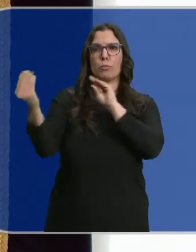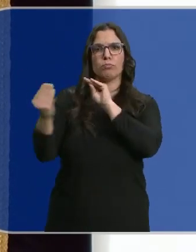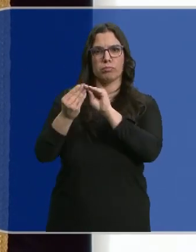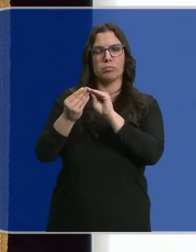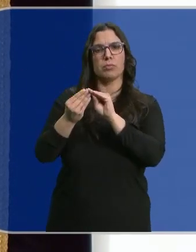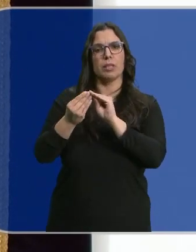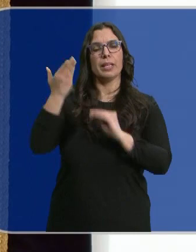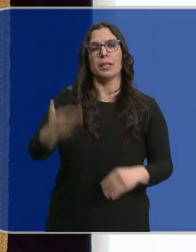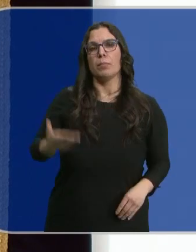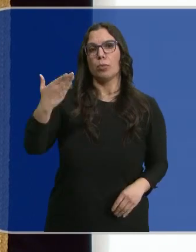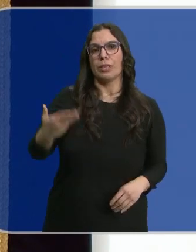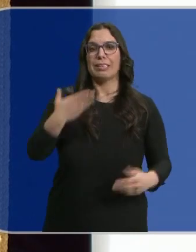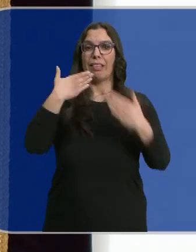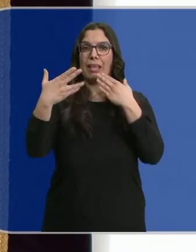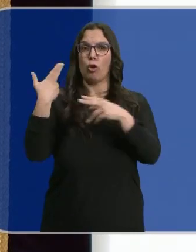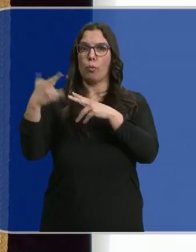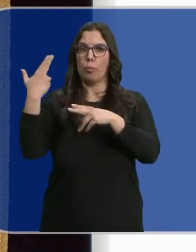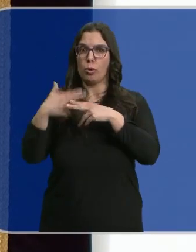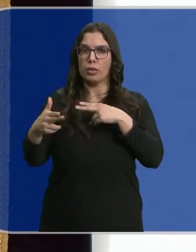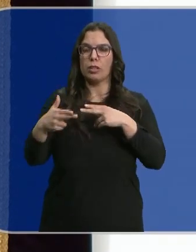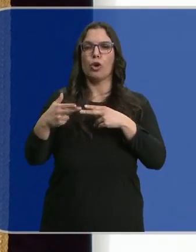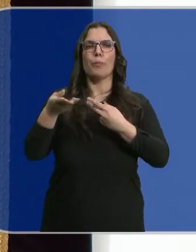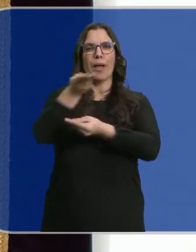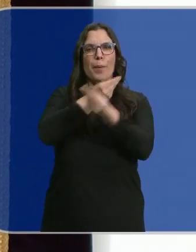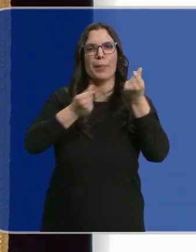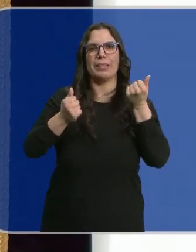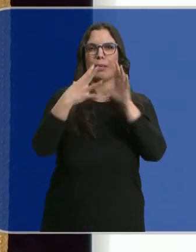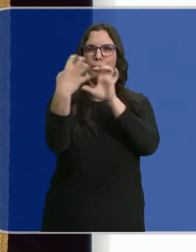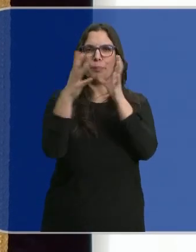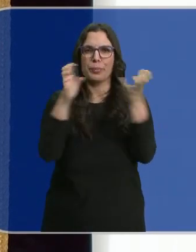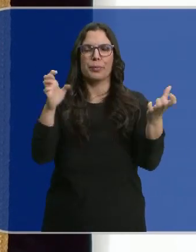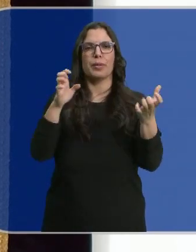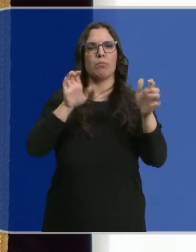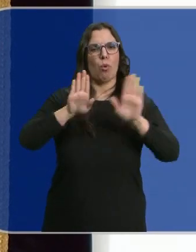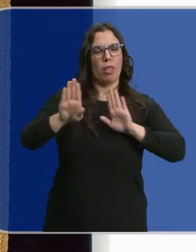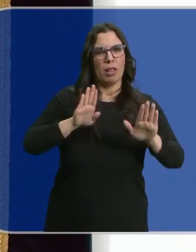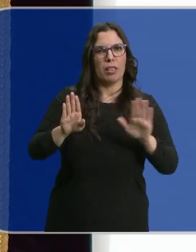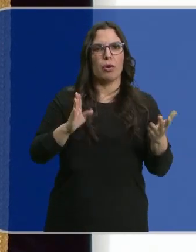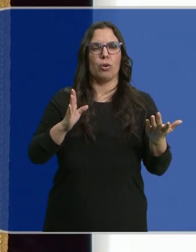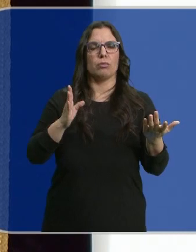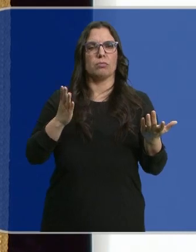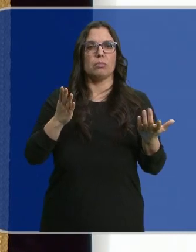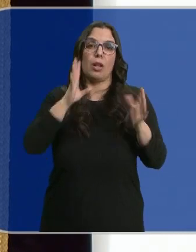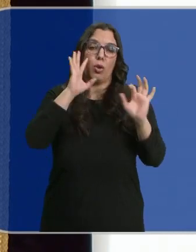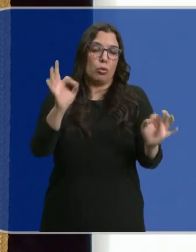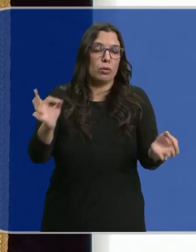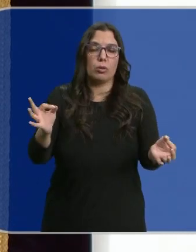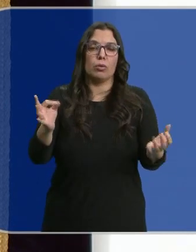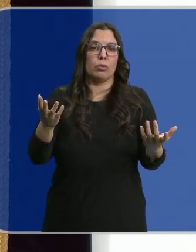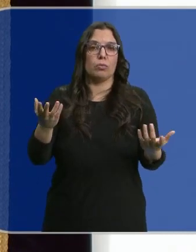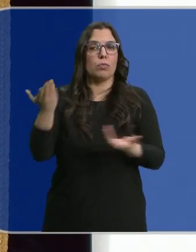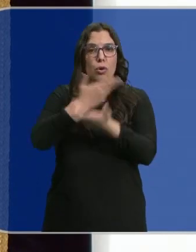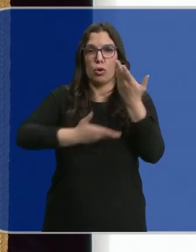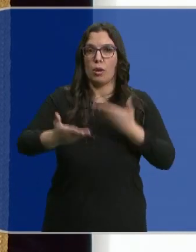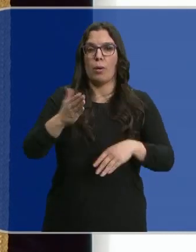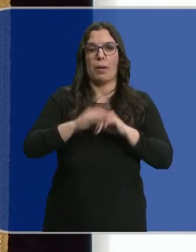llevar el diálogo político a través de climas de entendimiento, de diálogo, de moderación y evidentemente con ello